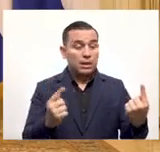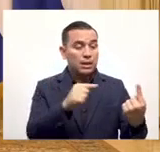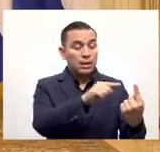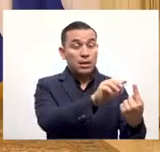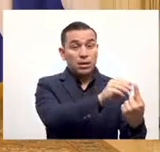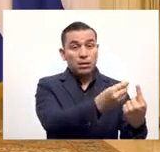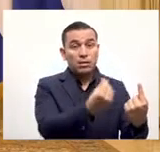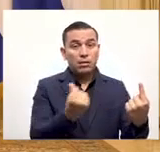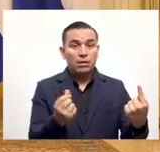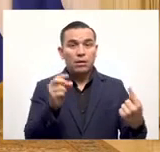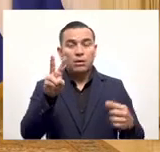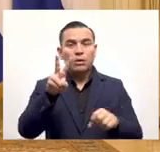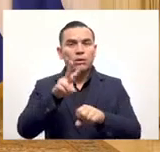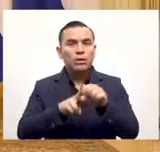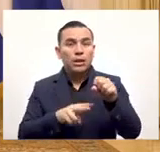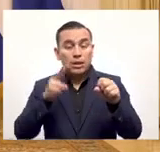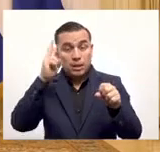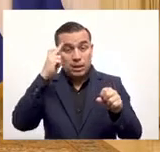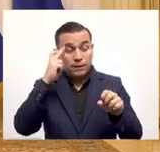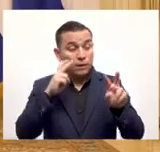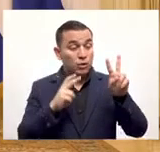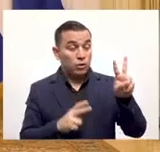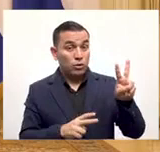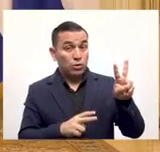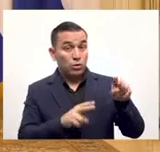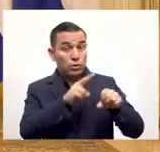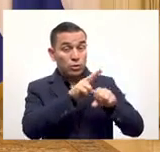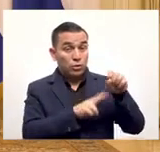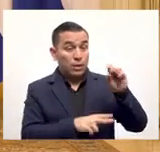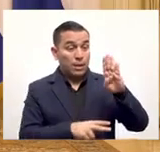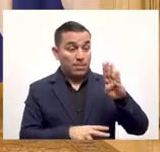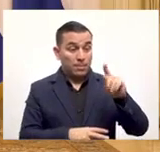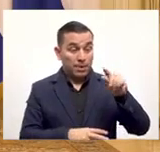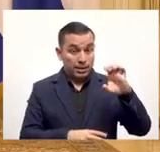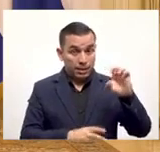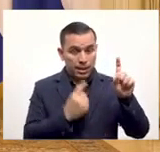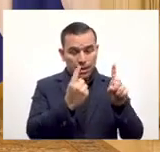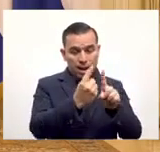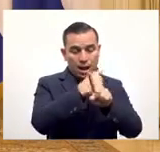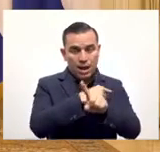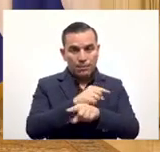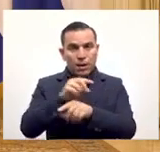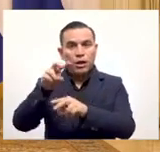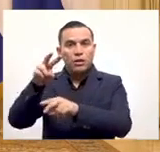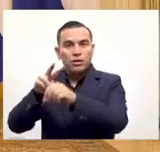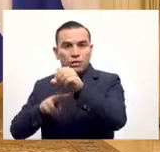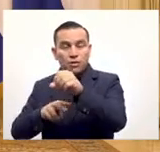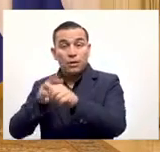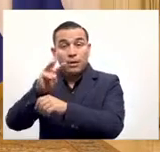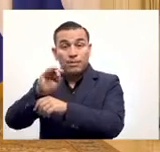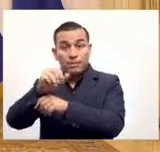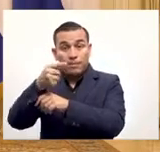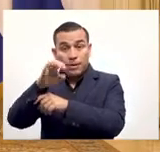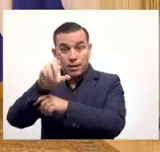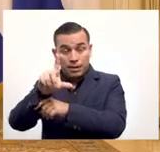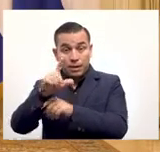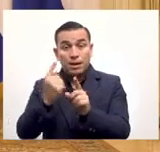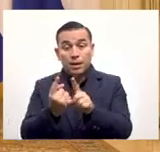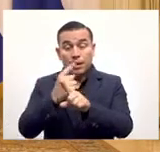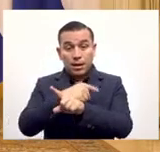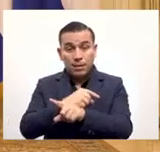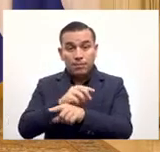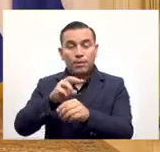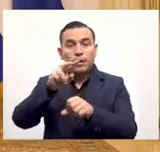mostrar aquí? que los dos dólares que Steve trajo en Bitcoin se convirtieron en dólares para Miguel luego se convirtieron en